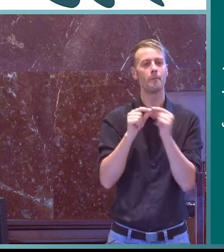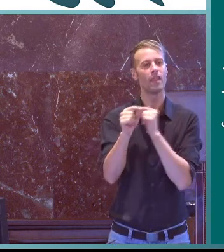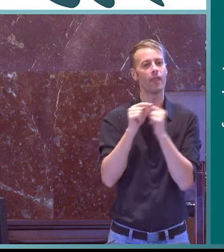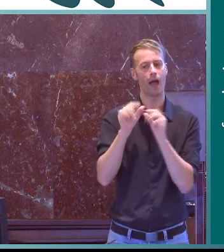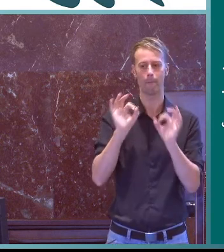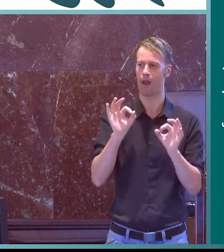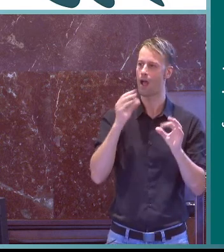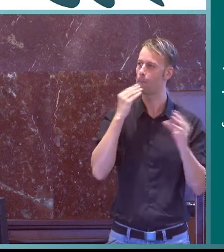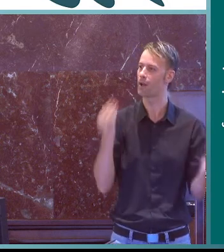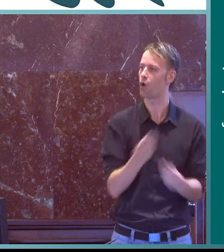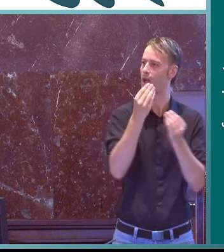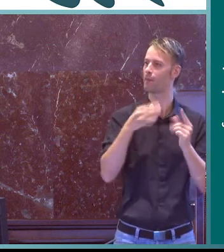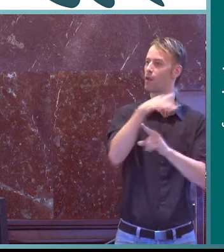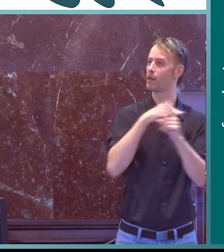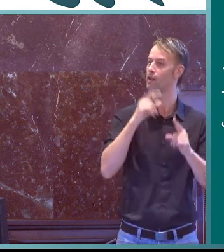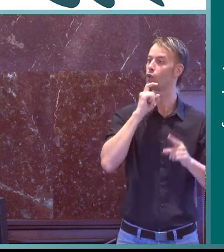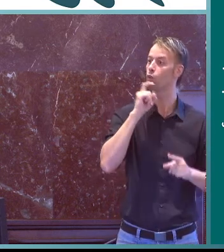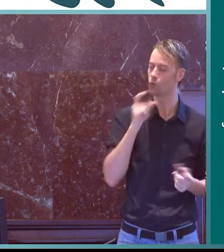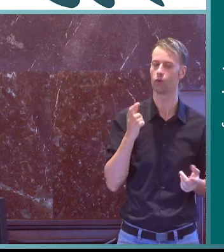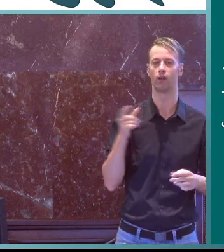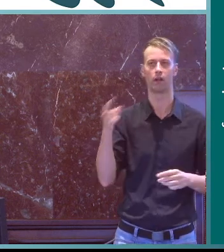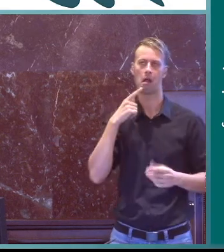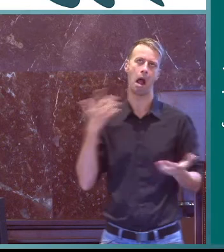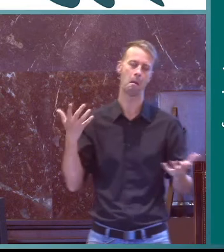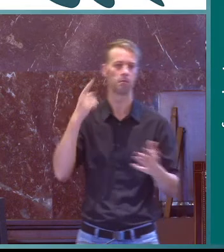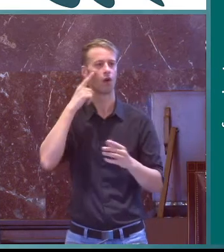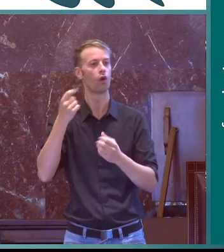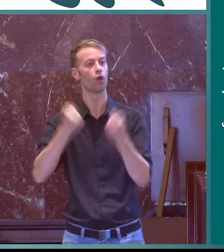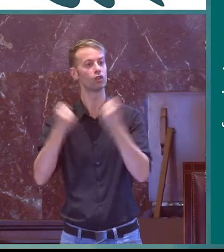esta persona decía que una medida para mejorar el medio ambiente